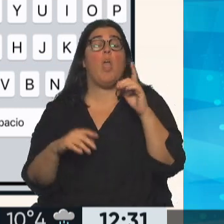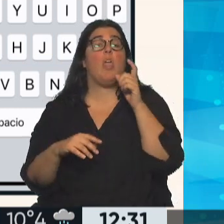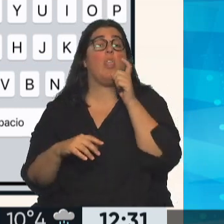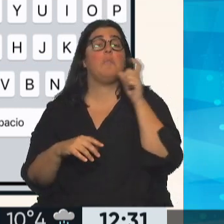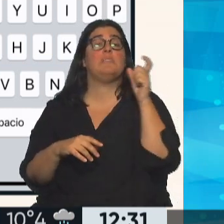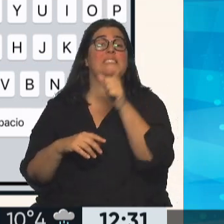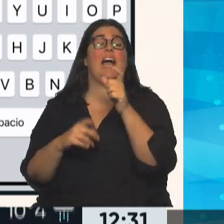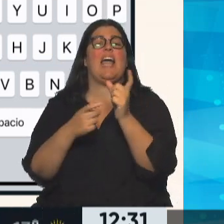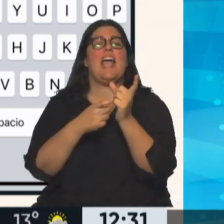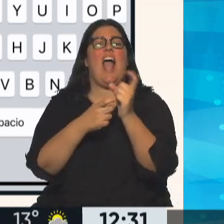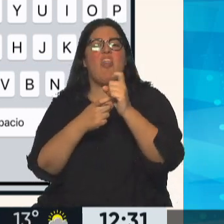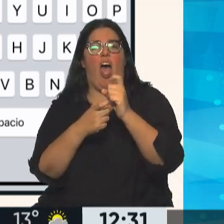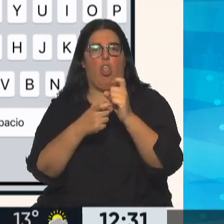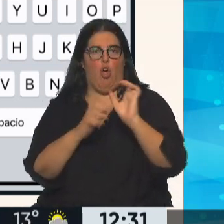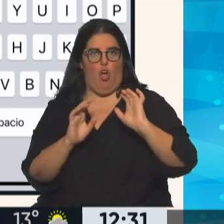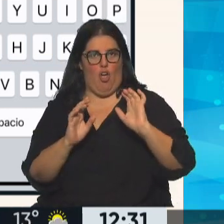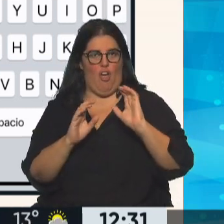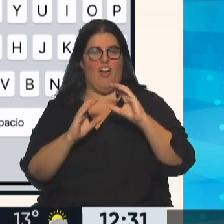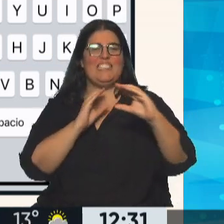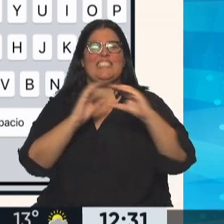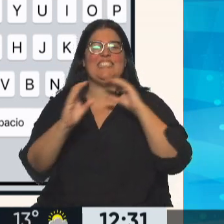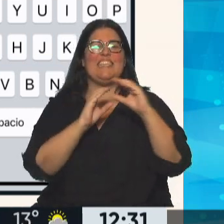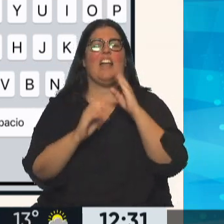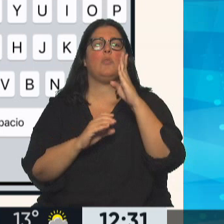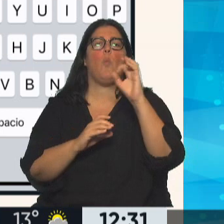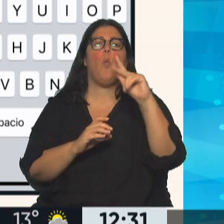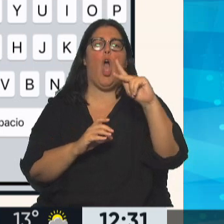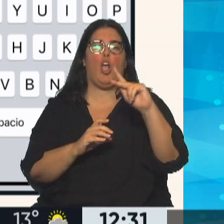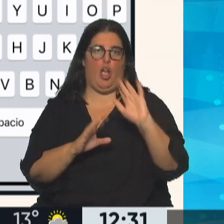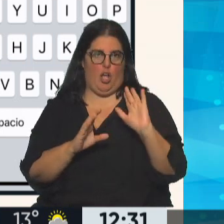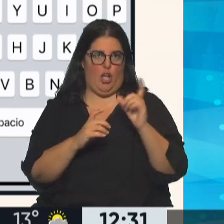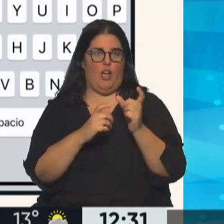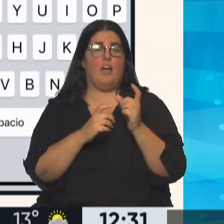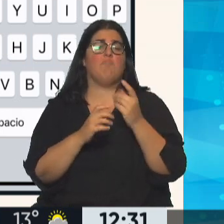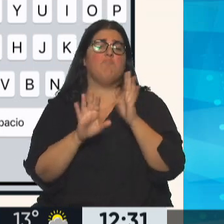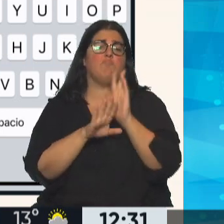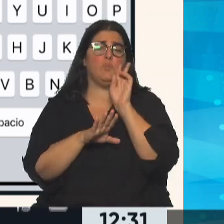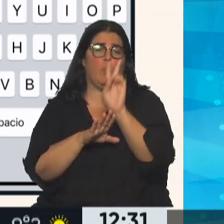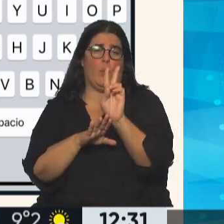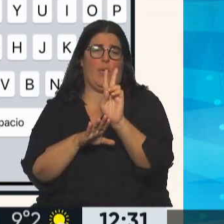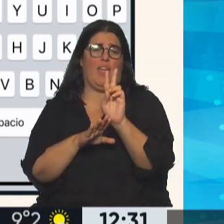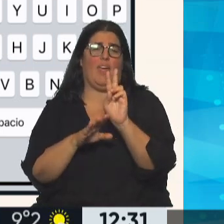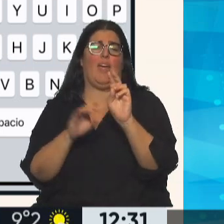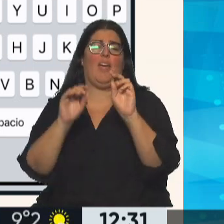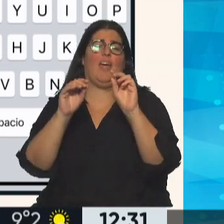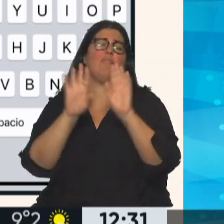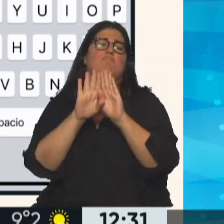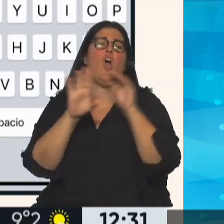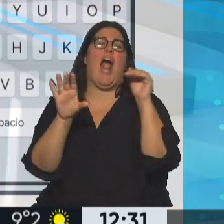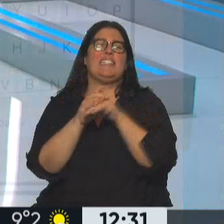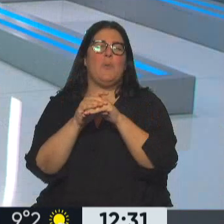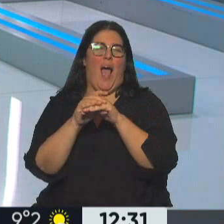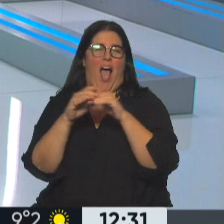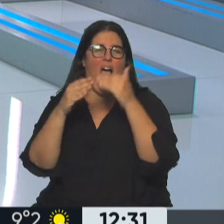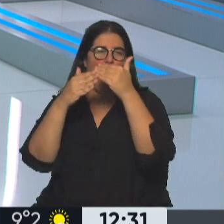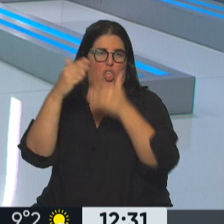candado. Se llama ChatBlock y va a aparecer una carpeta, como vemos hoy la carpeta archivado, que va a decir